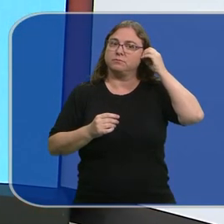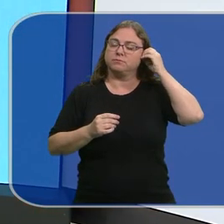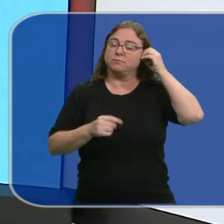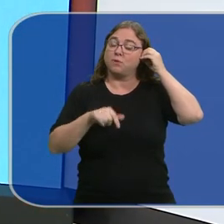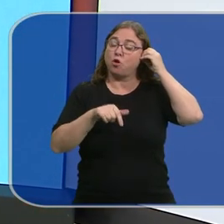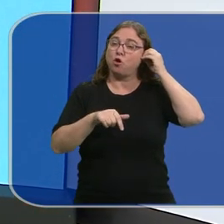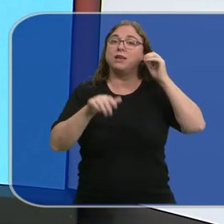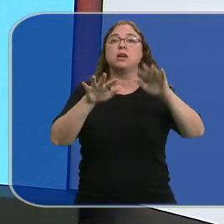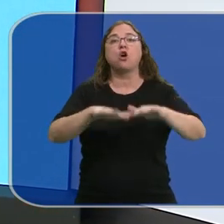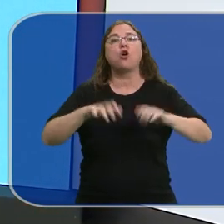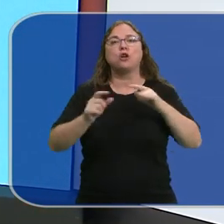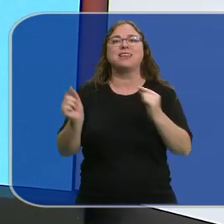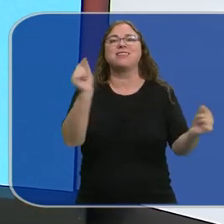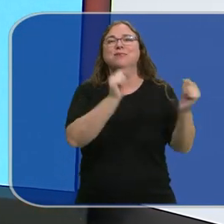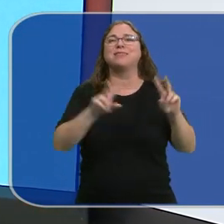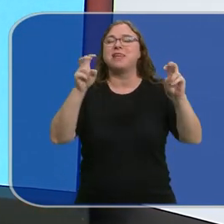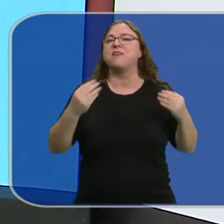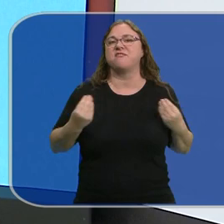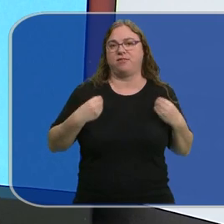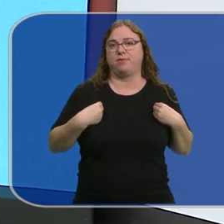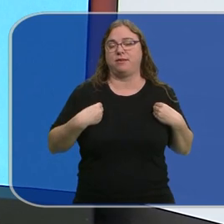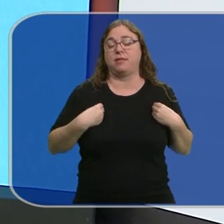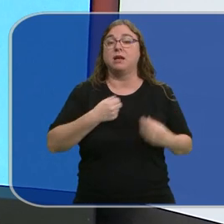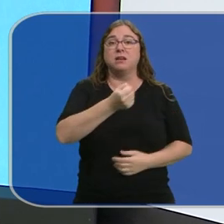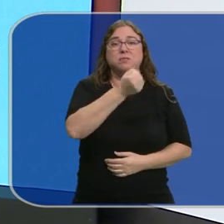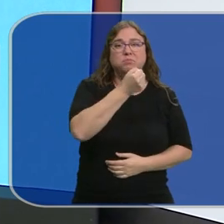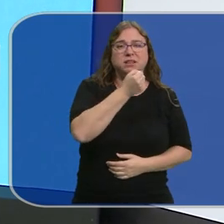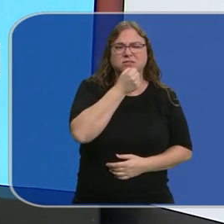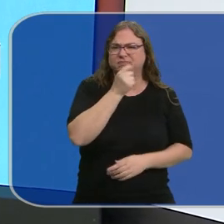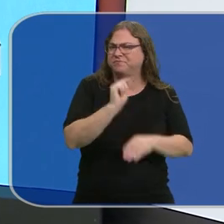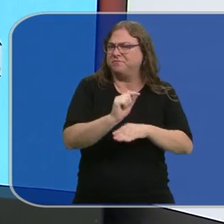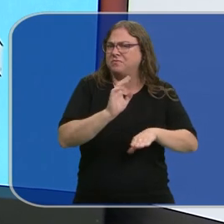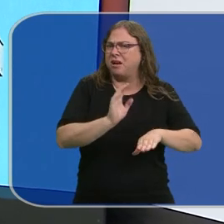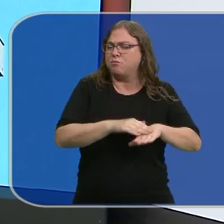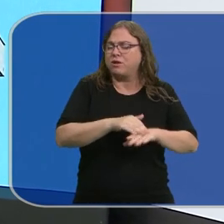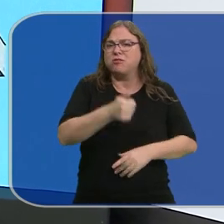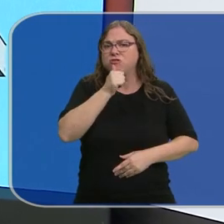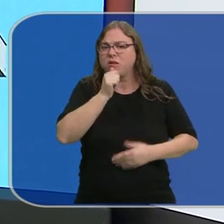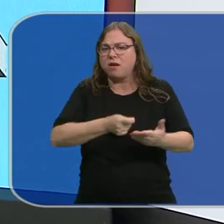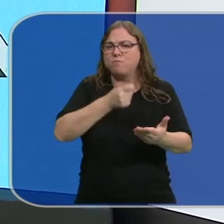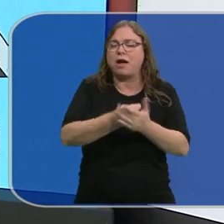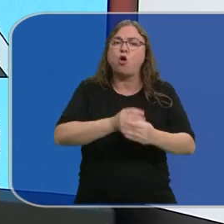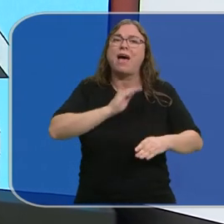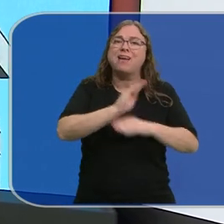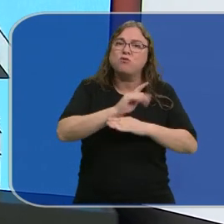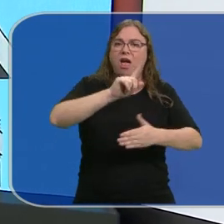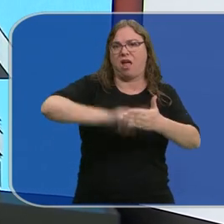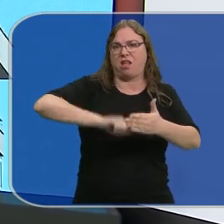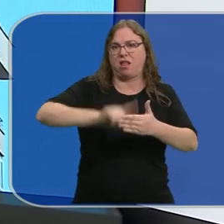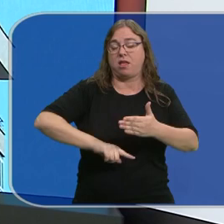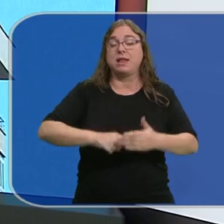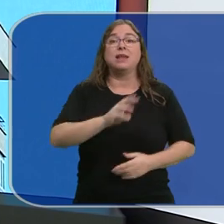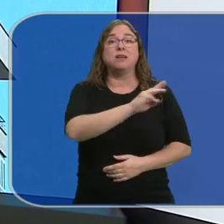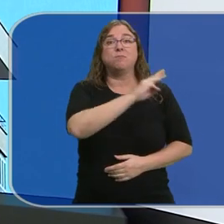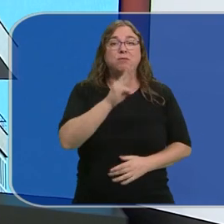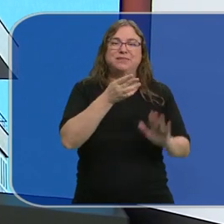Hoy en las Cortes, debate sobre vivienda. El Partido Socialista ha criticado que aún no se haya resuelto la convocatoria de las ayudas al alquiler. Aunque el PP ha